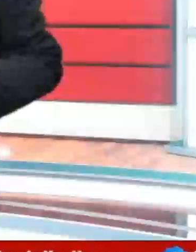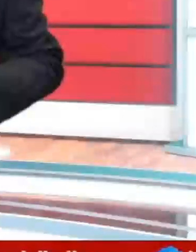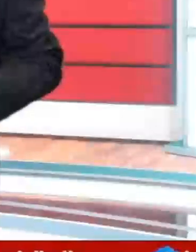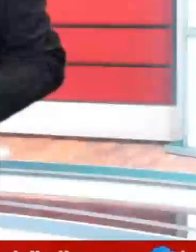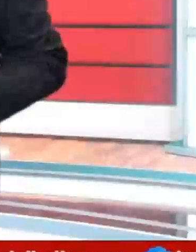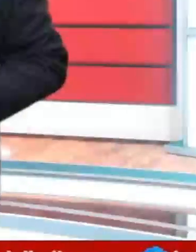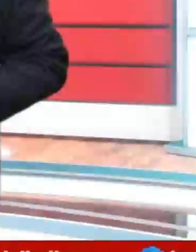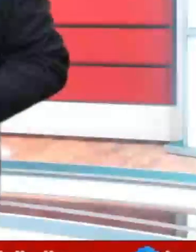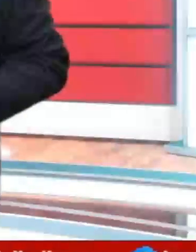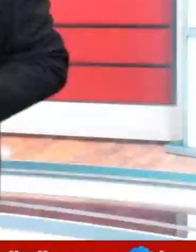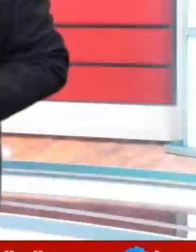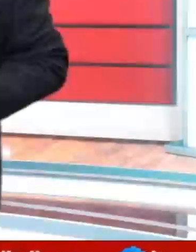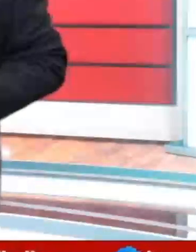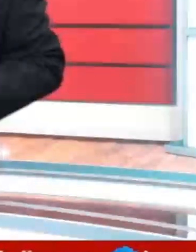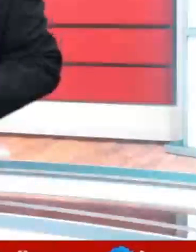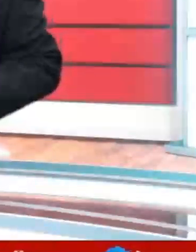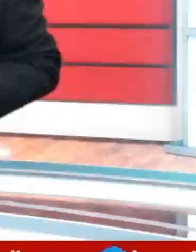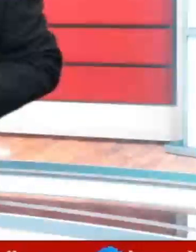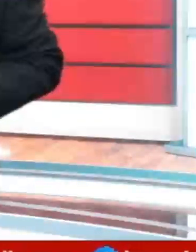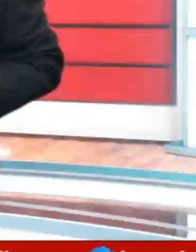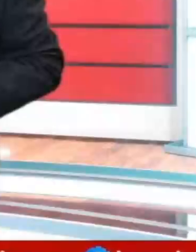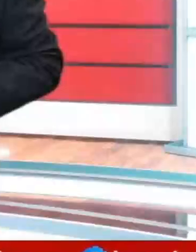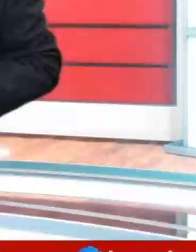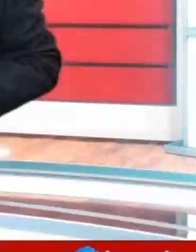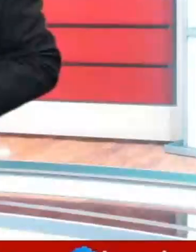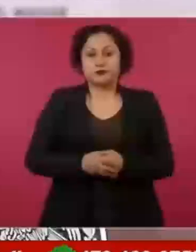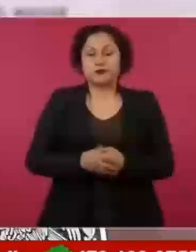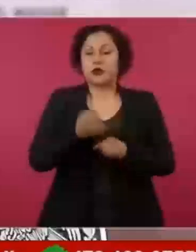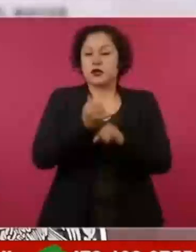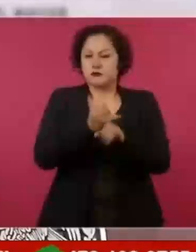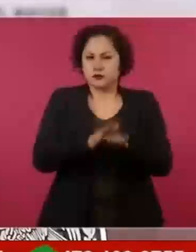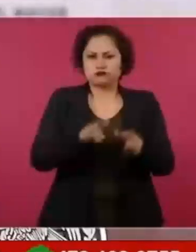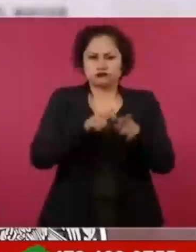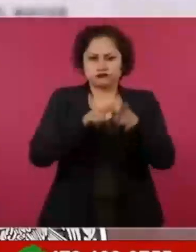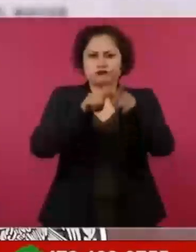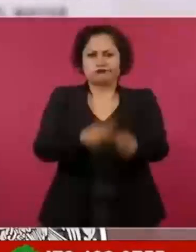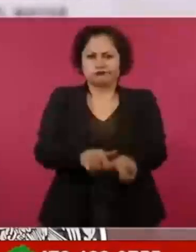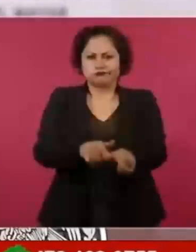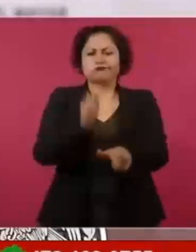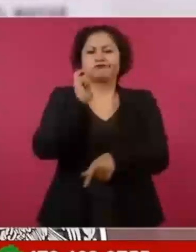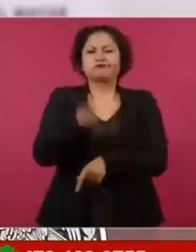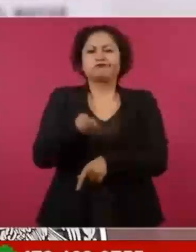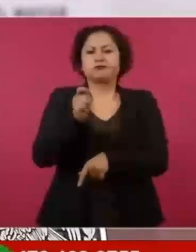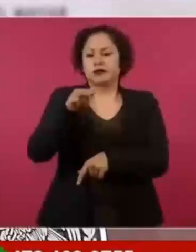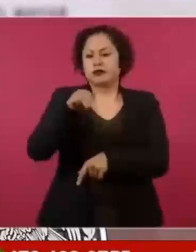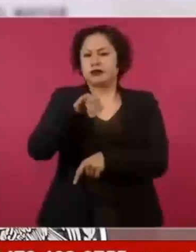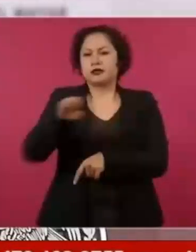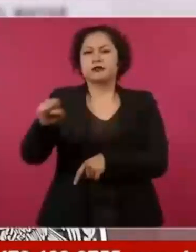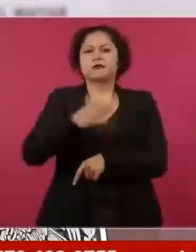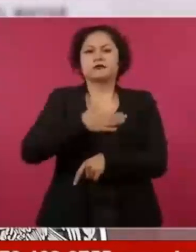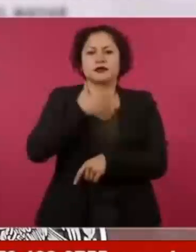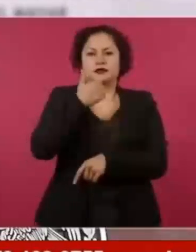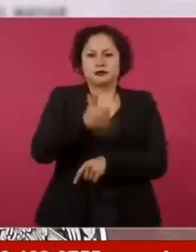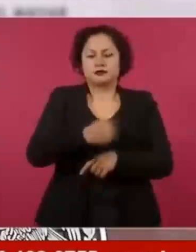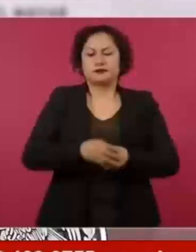Y le comparto que el próximo 1 de octubre inicia la entrega de credenciales del IMSS Bienestar a los beneficiarios